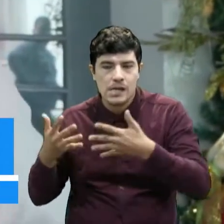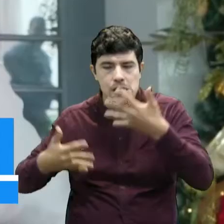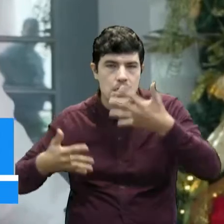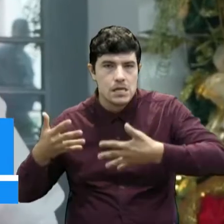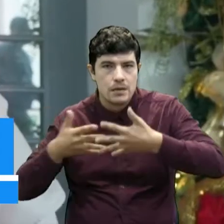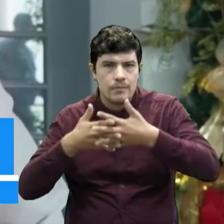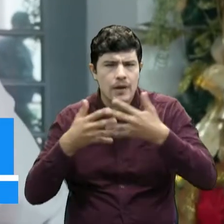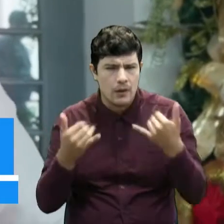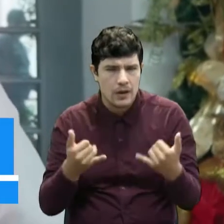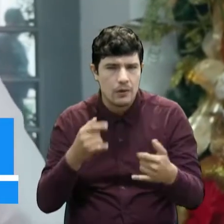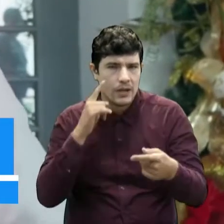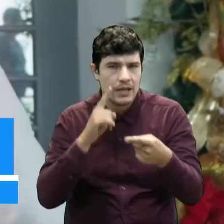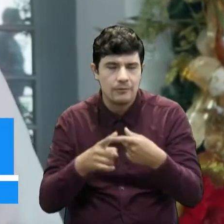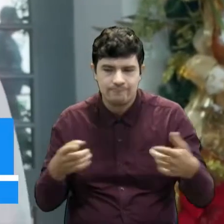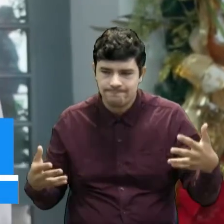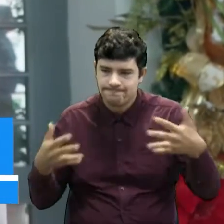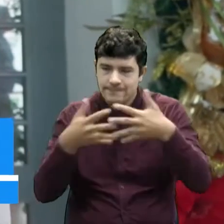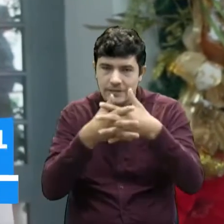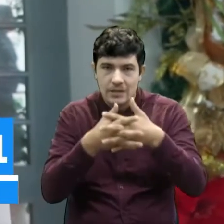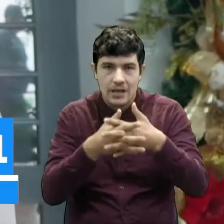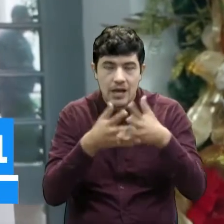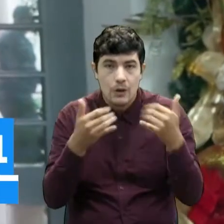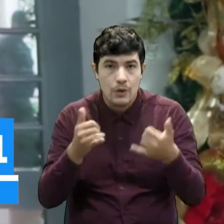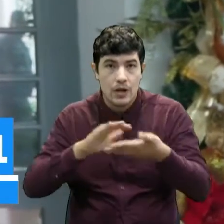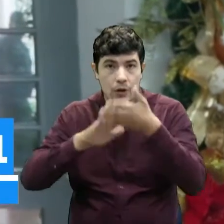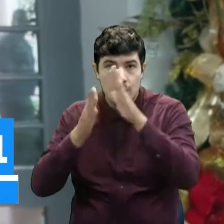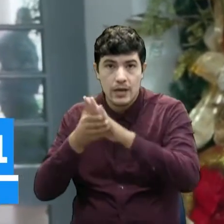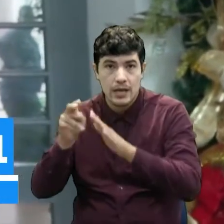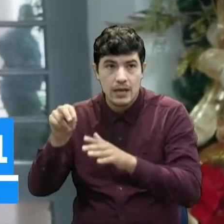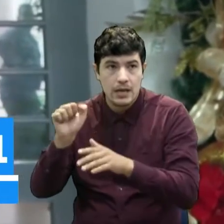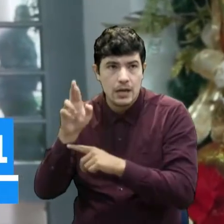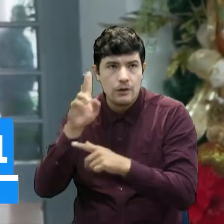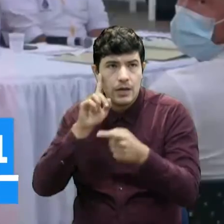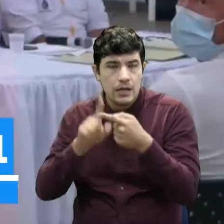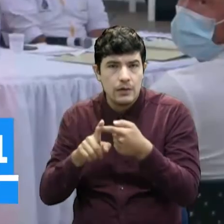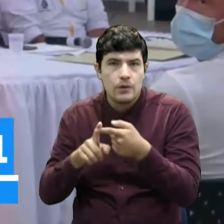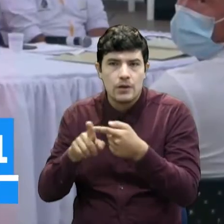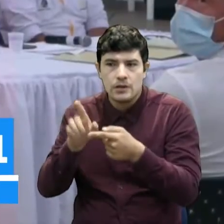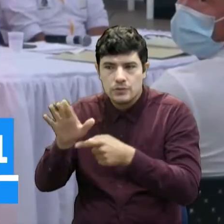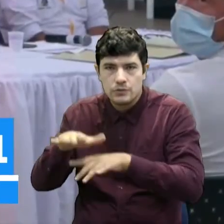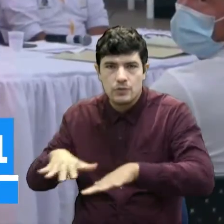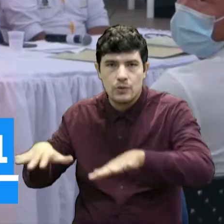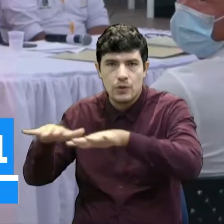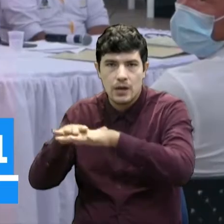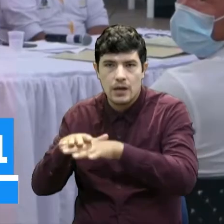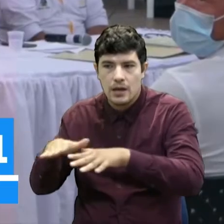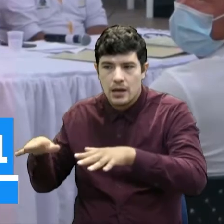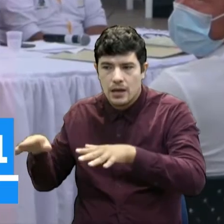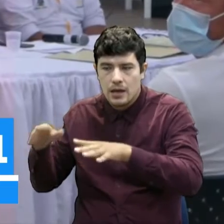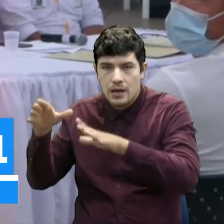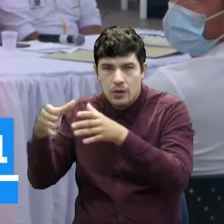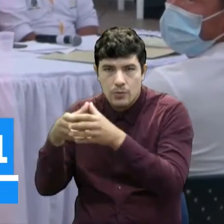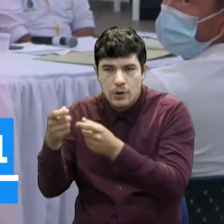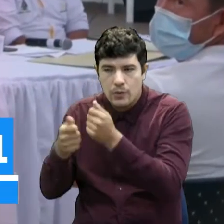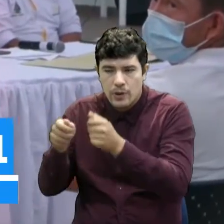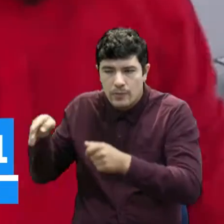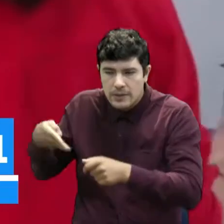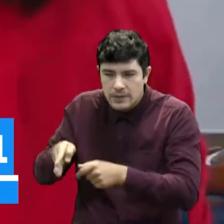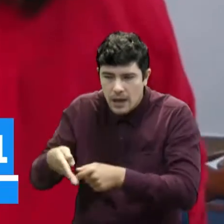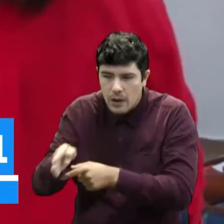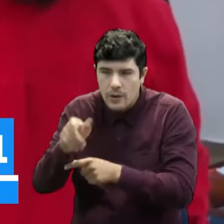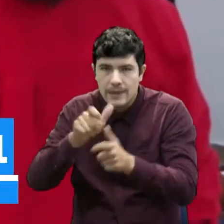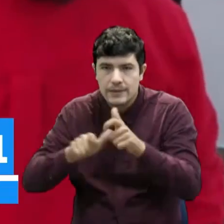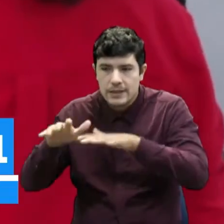importante porque la economía de la comunidad NAR está avanzada en los pescadores, campesinos y todo el desarrollo